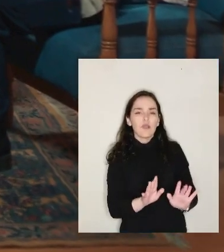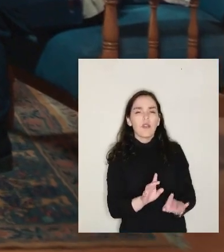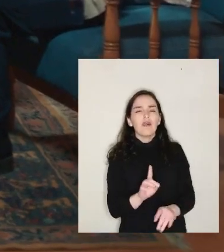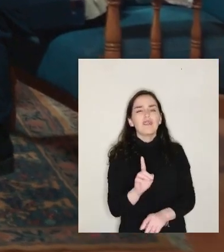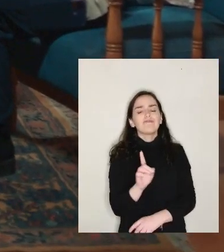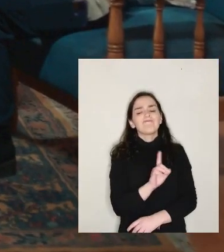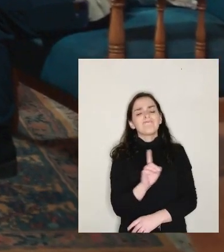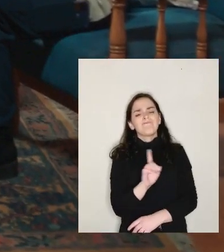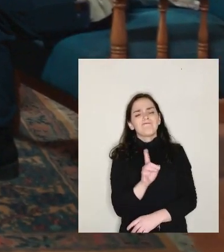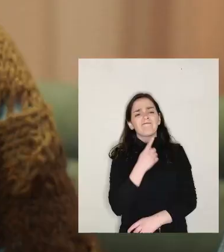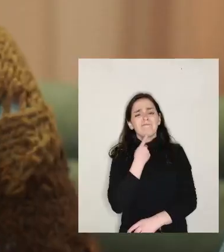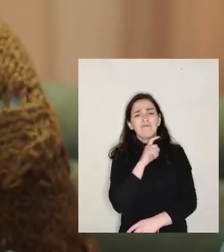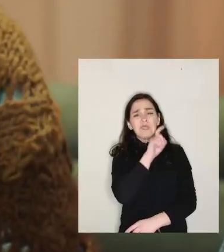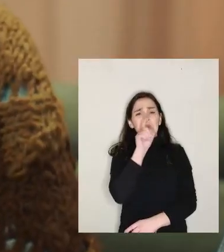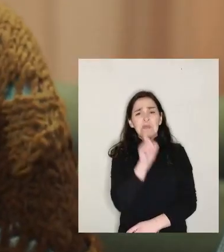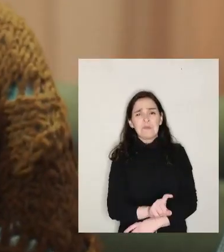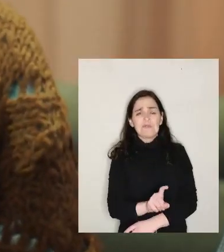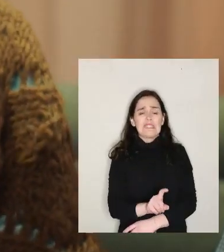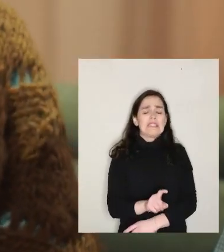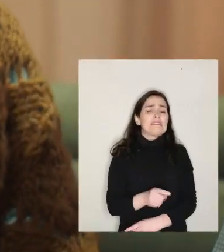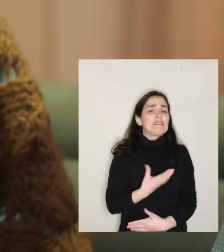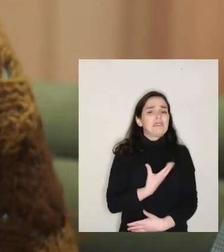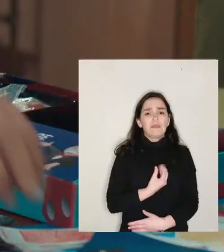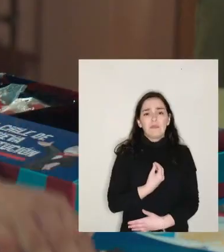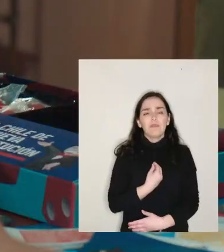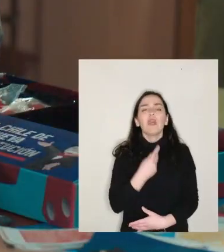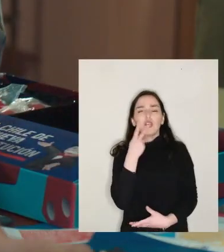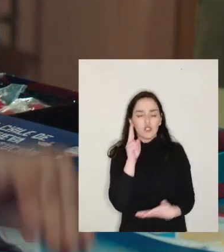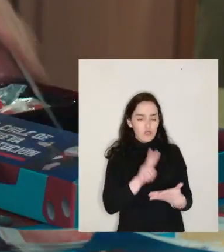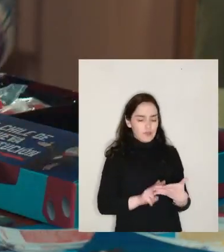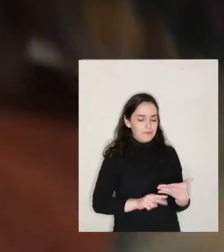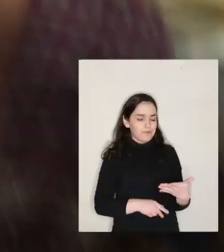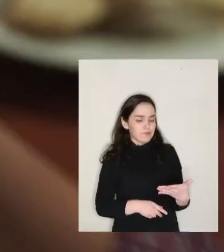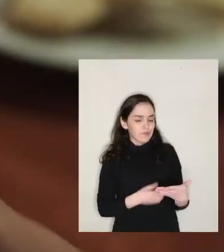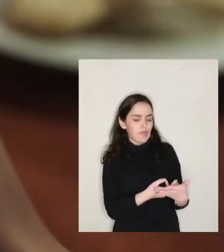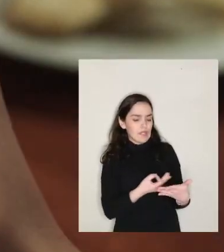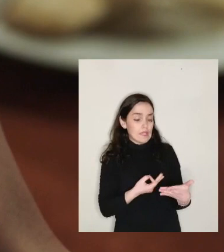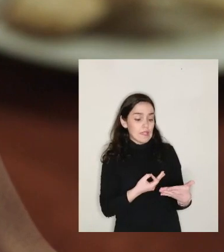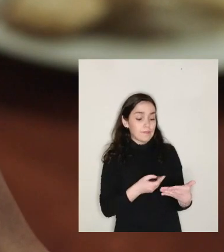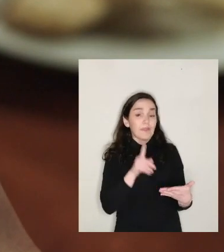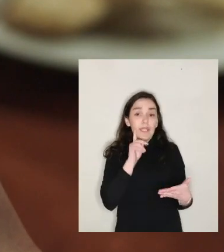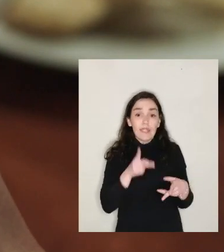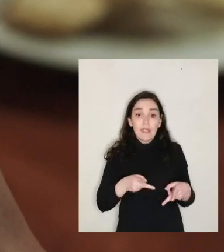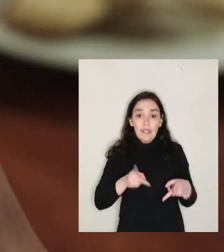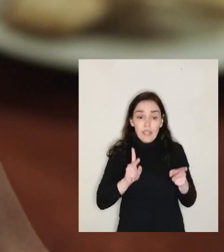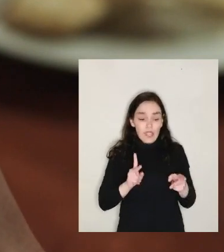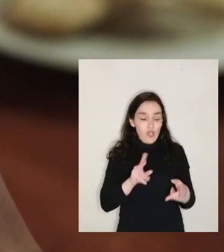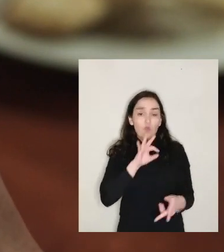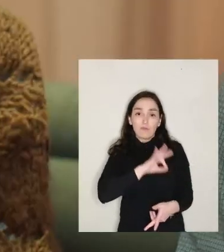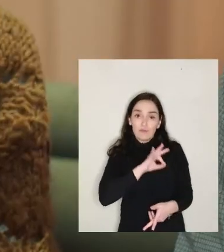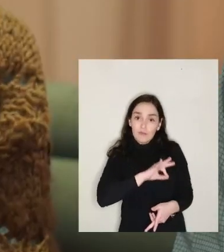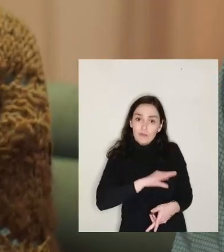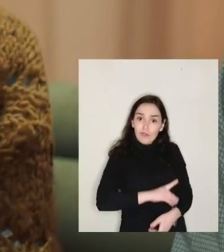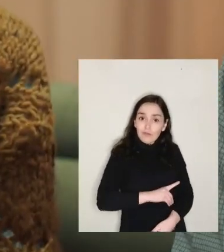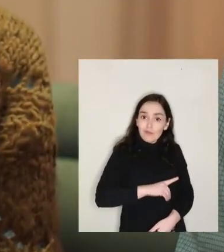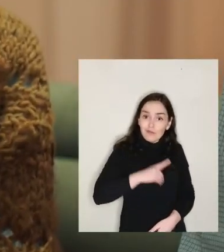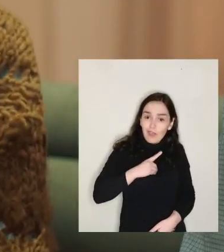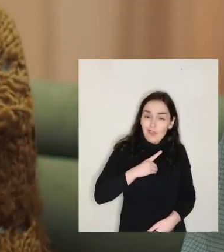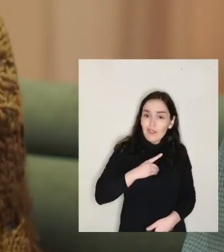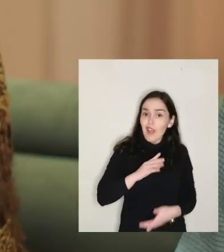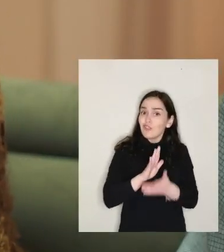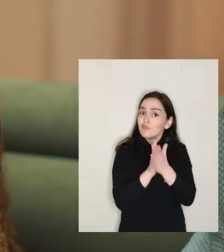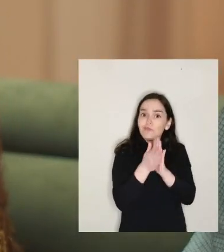¡Ah, no! Interrogación, qué miedo. Yo voy, yo voy. Dice, tienes derecho a una pensión